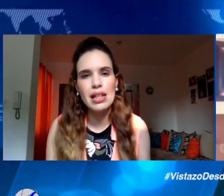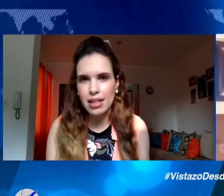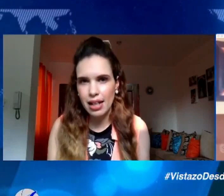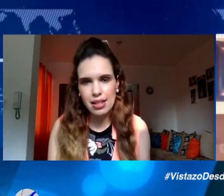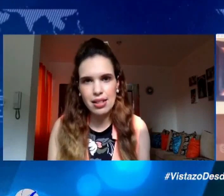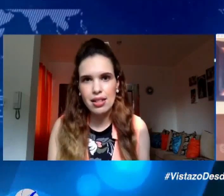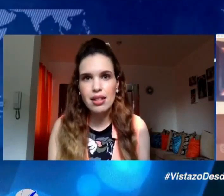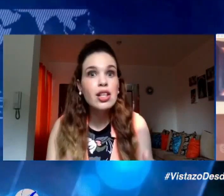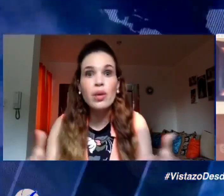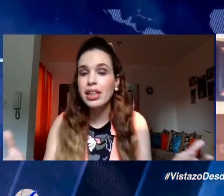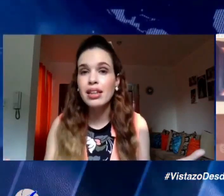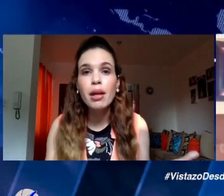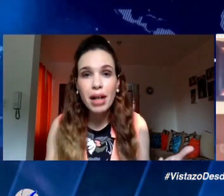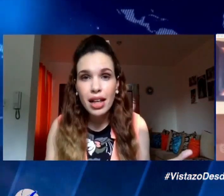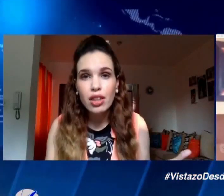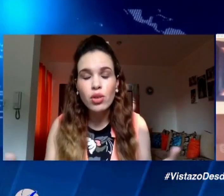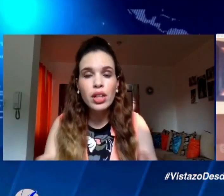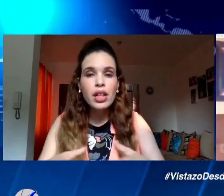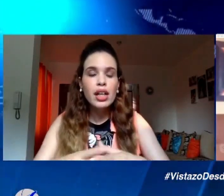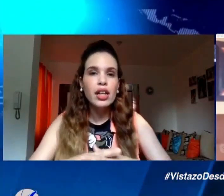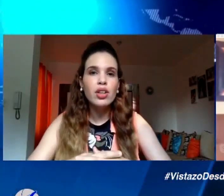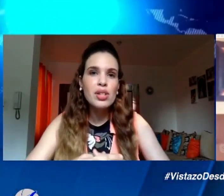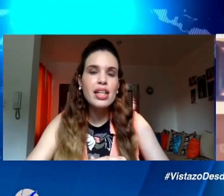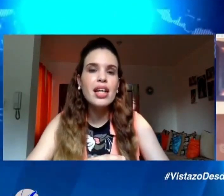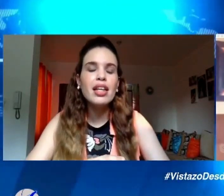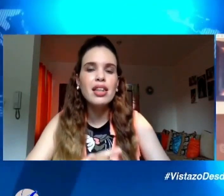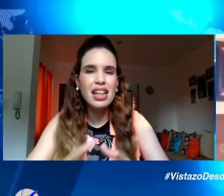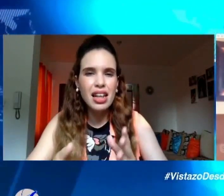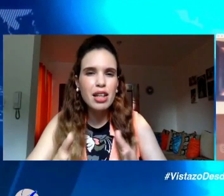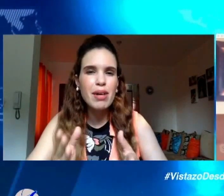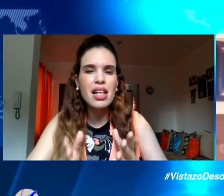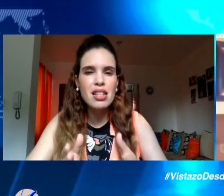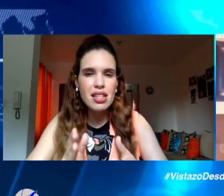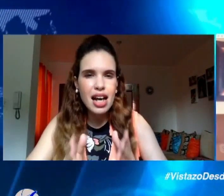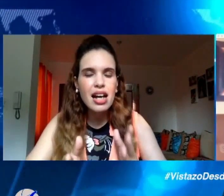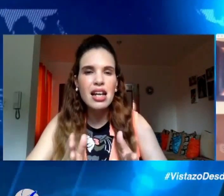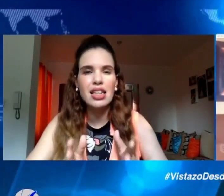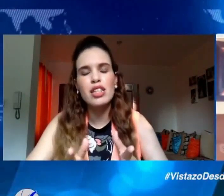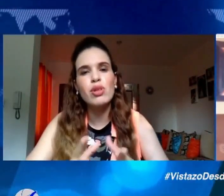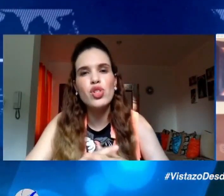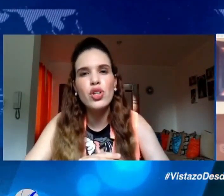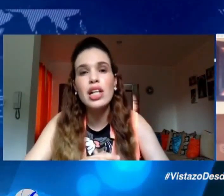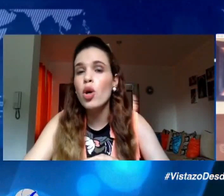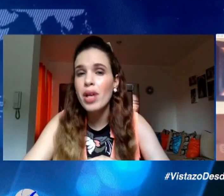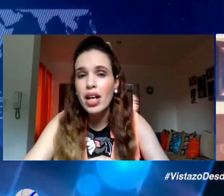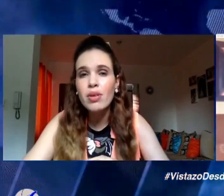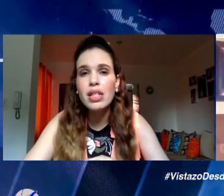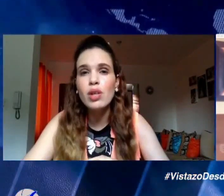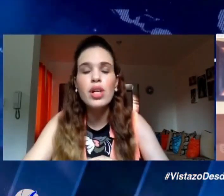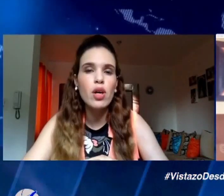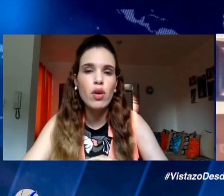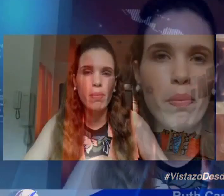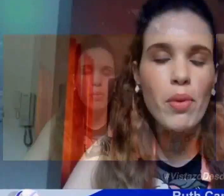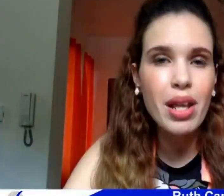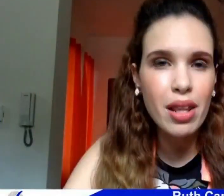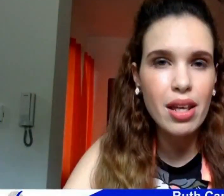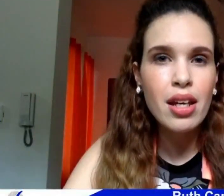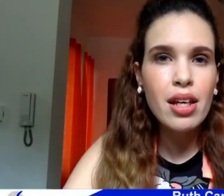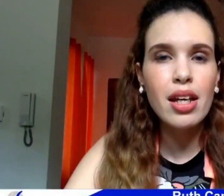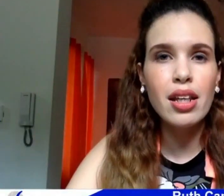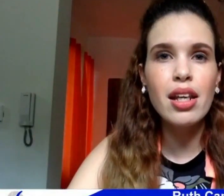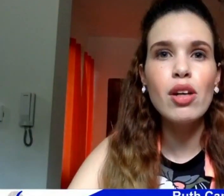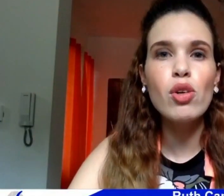el alimento a las personas si no están trabajando entonces hay que tratar de balancear esta situación y el gobierno es el único que